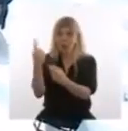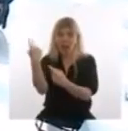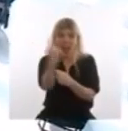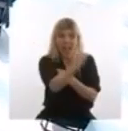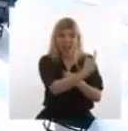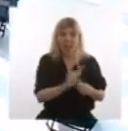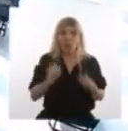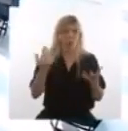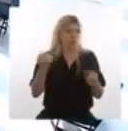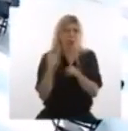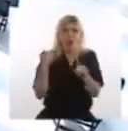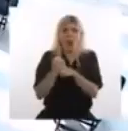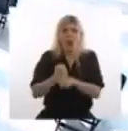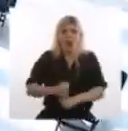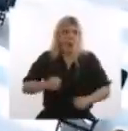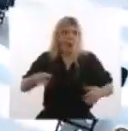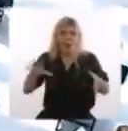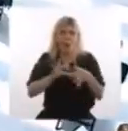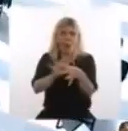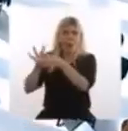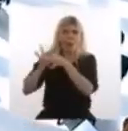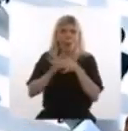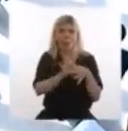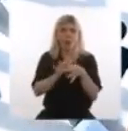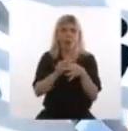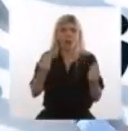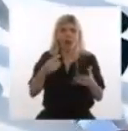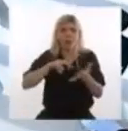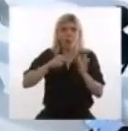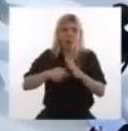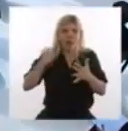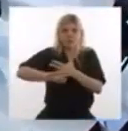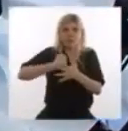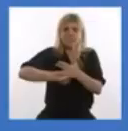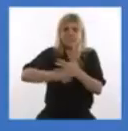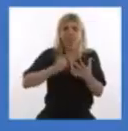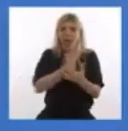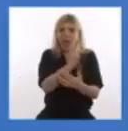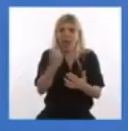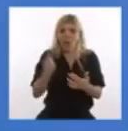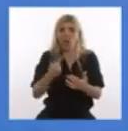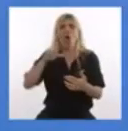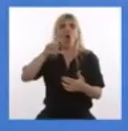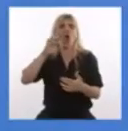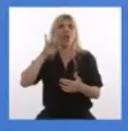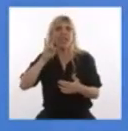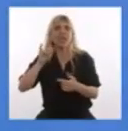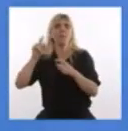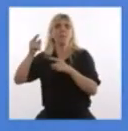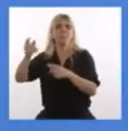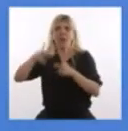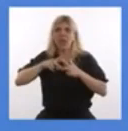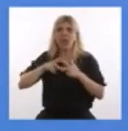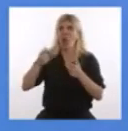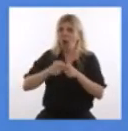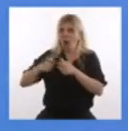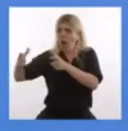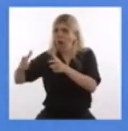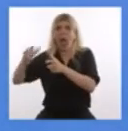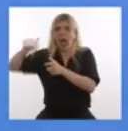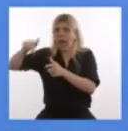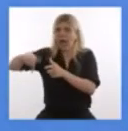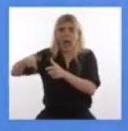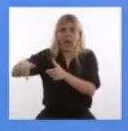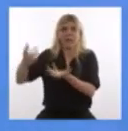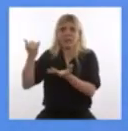pusimos codo a codo a enfrentar los problemas de cada uno. Yo me acuerdo cuando un día el Coqui me dijo, mirá, están creciendo los casos acá, pero resulta